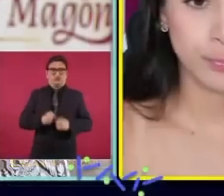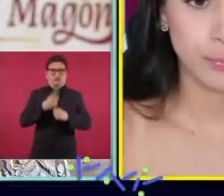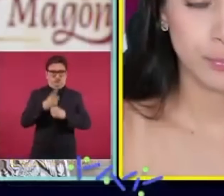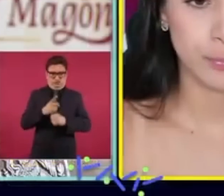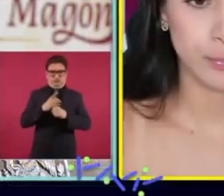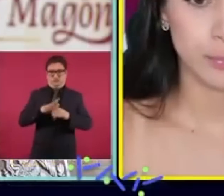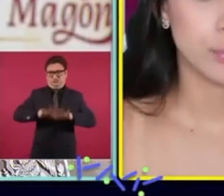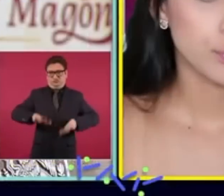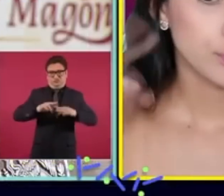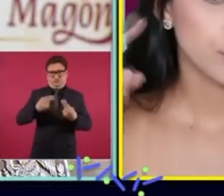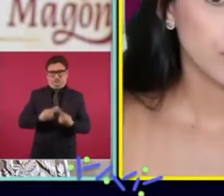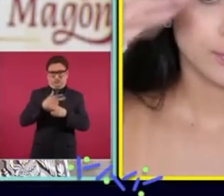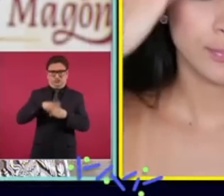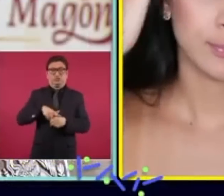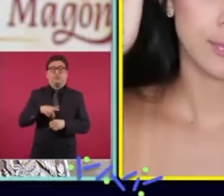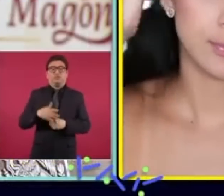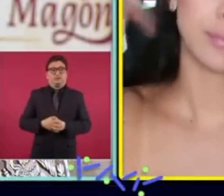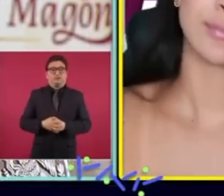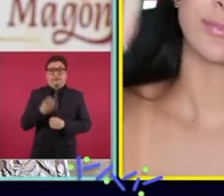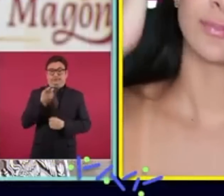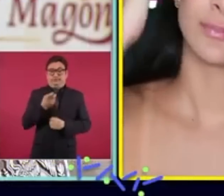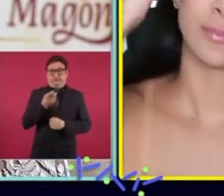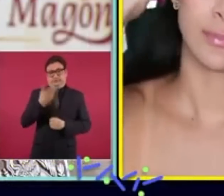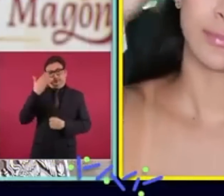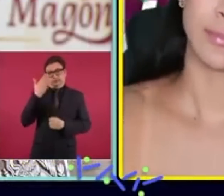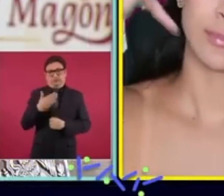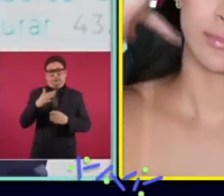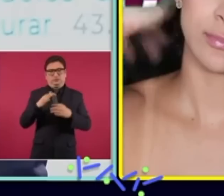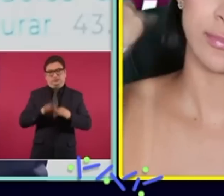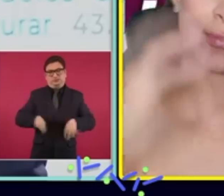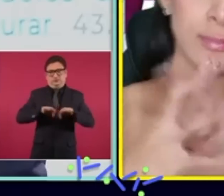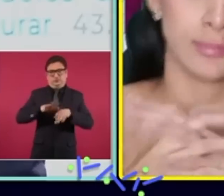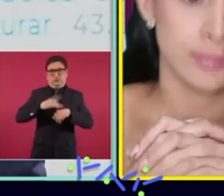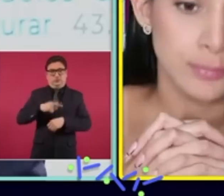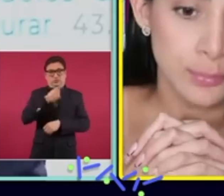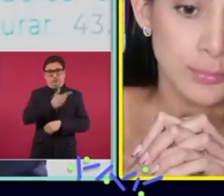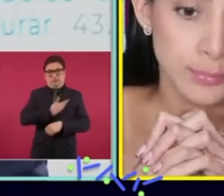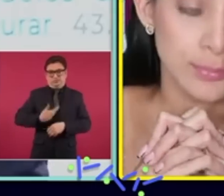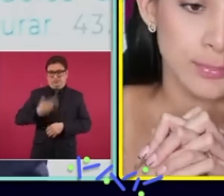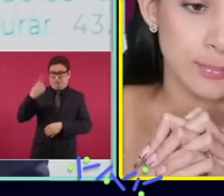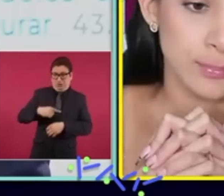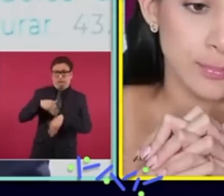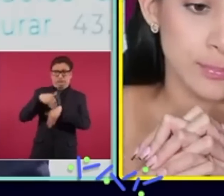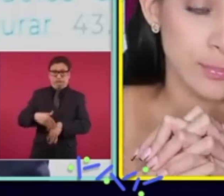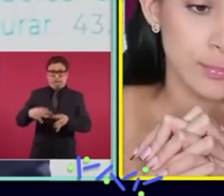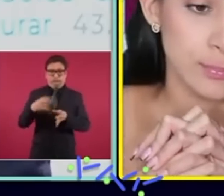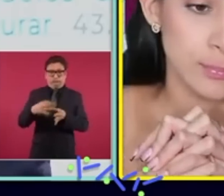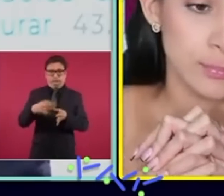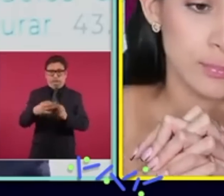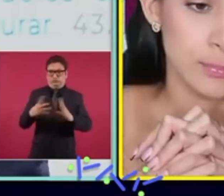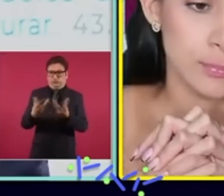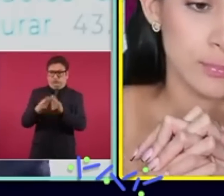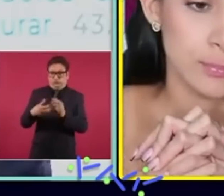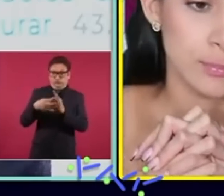en este sentido por cumplir la encomienda del presidente de la república en coordinación